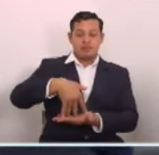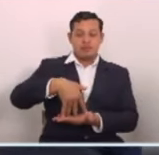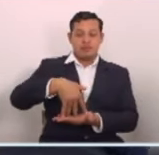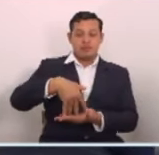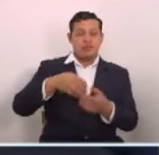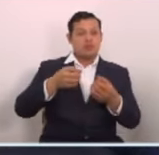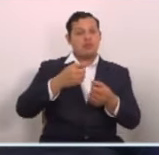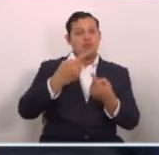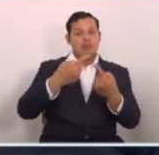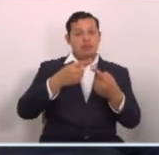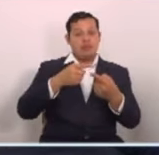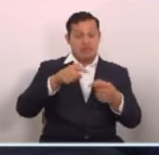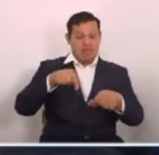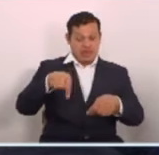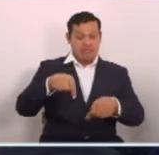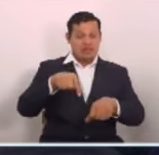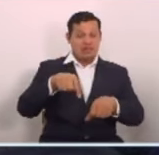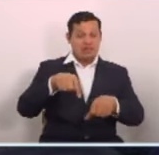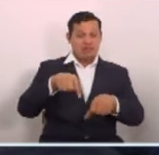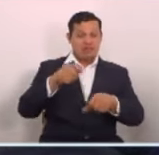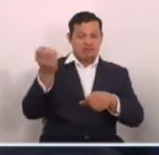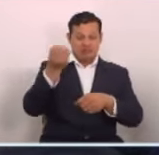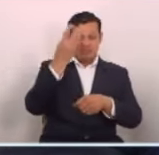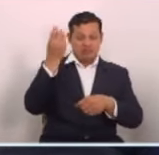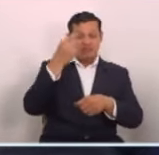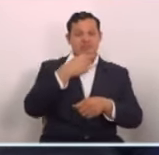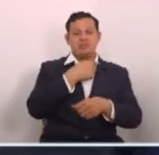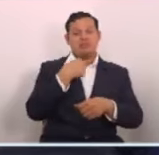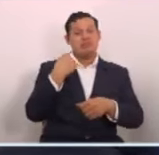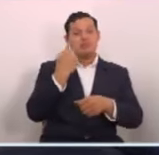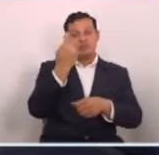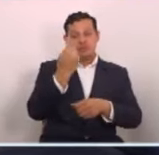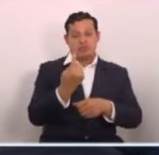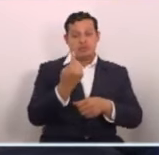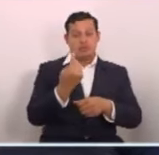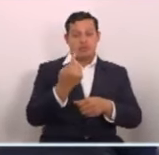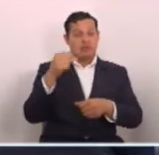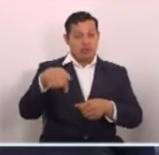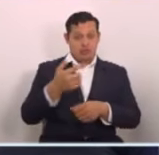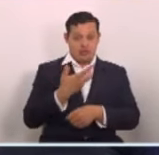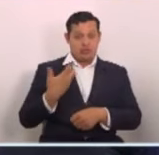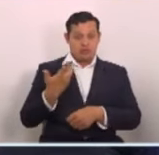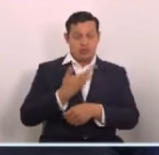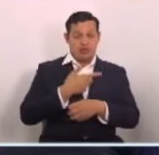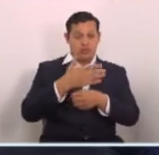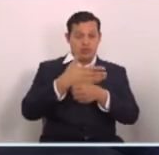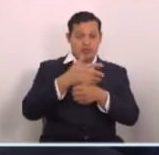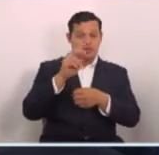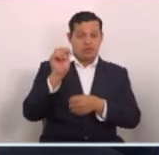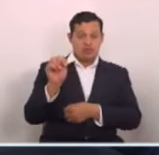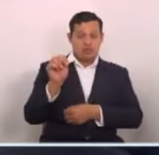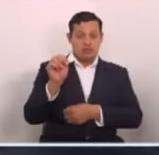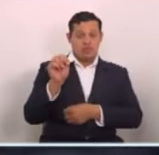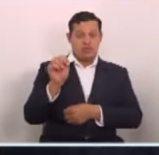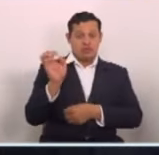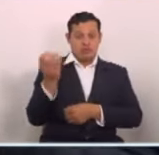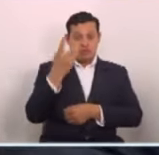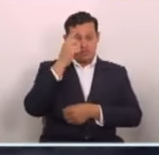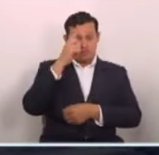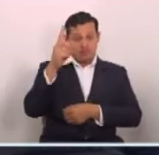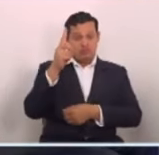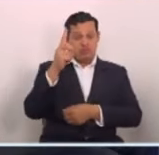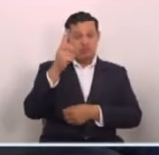se perdían vidas humanas. Ahora nosotros, como bancada de Nuevas Ideas, sin